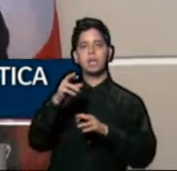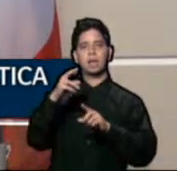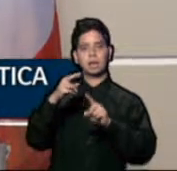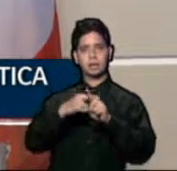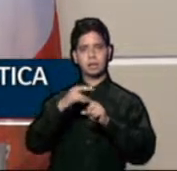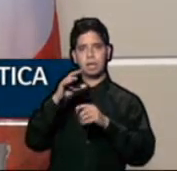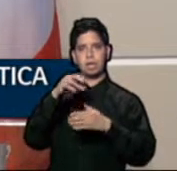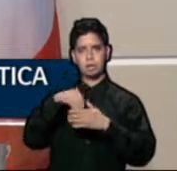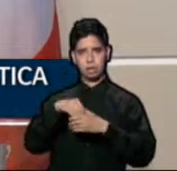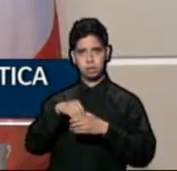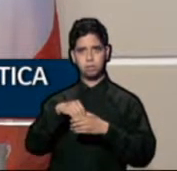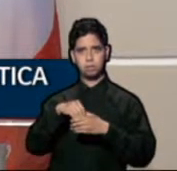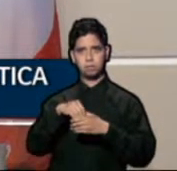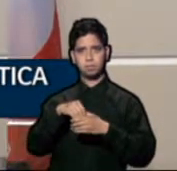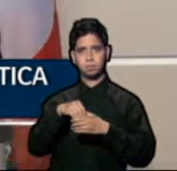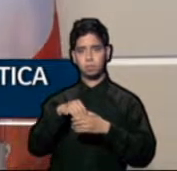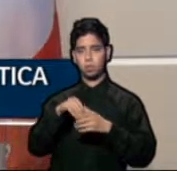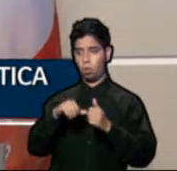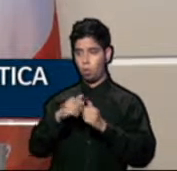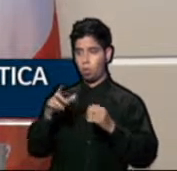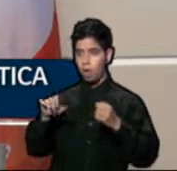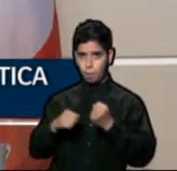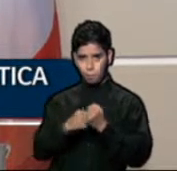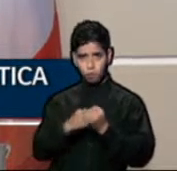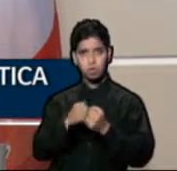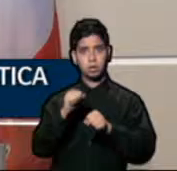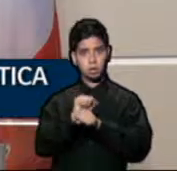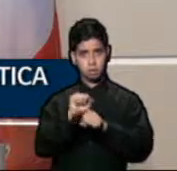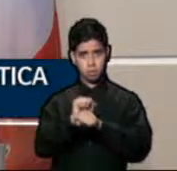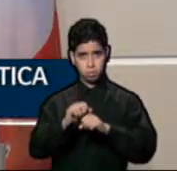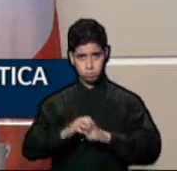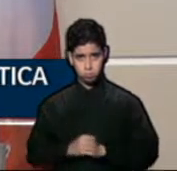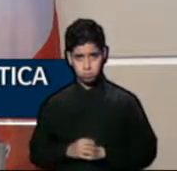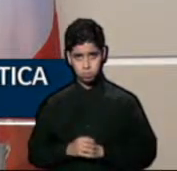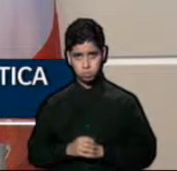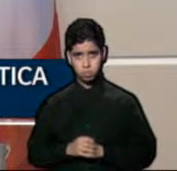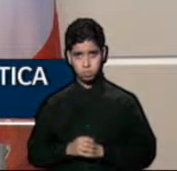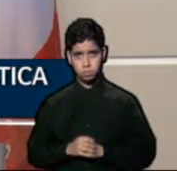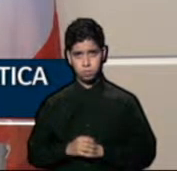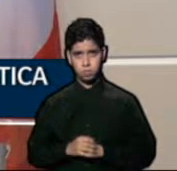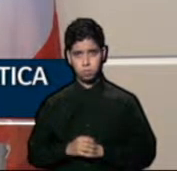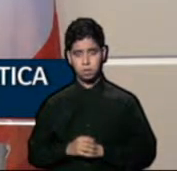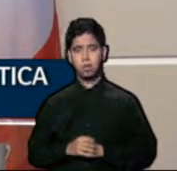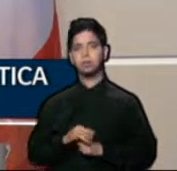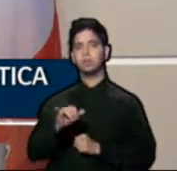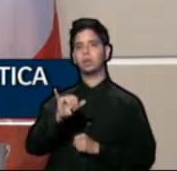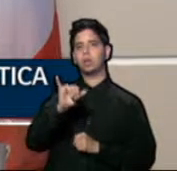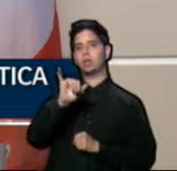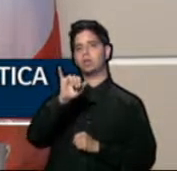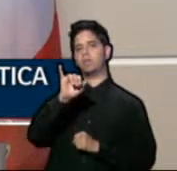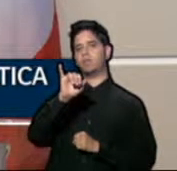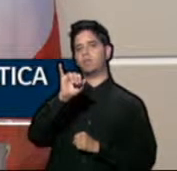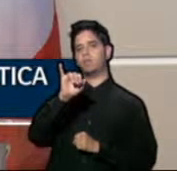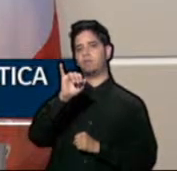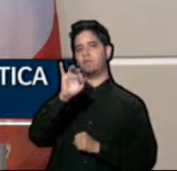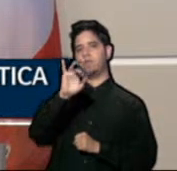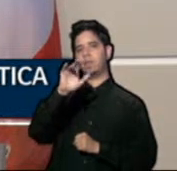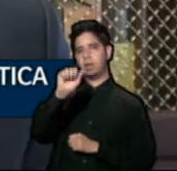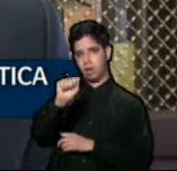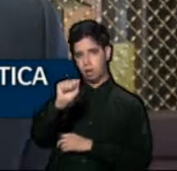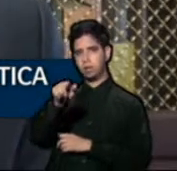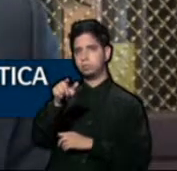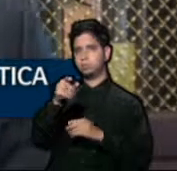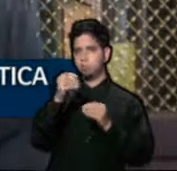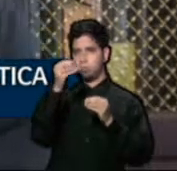incentivo al trabajo. El alivio a la retención del impuesto FICA, el Federal Insurance Contributions